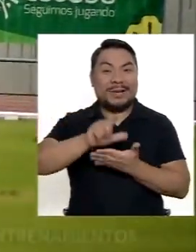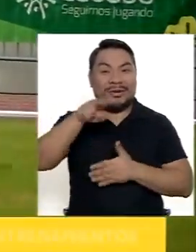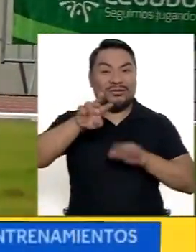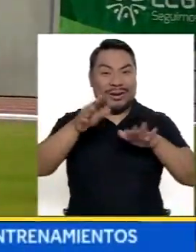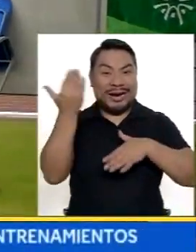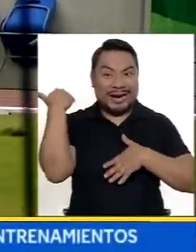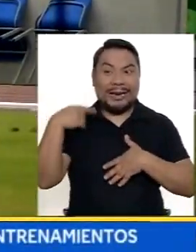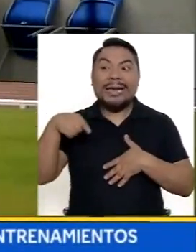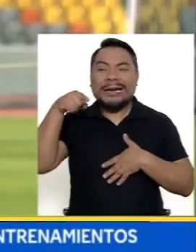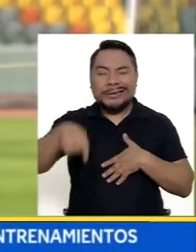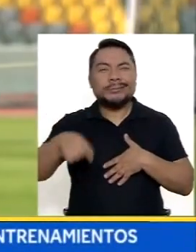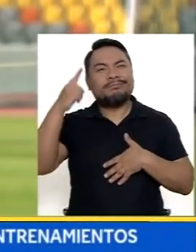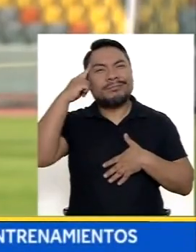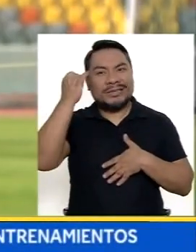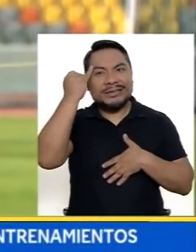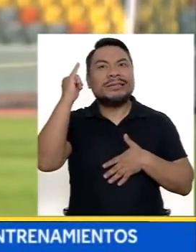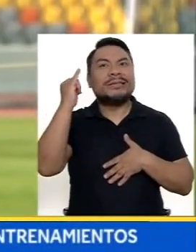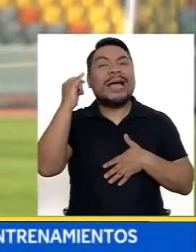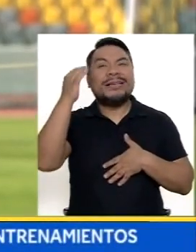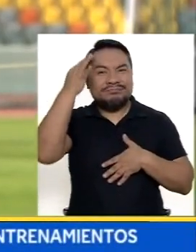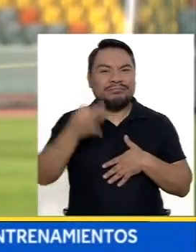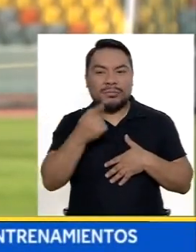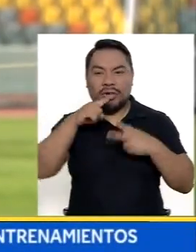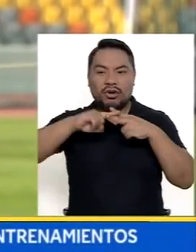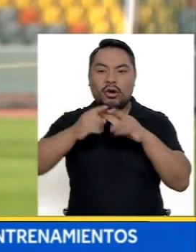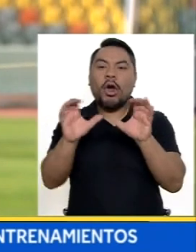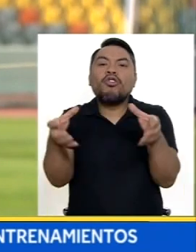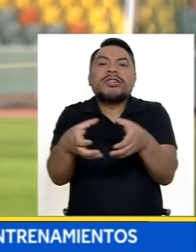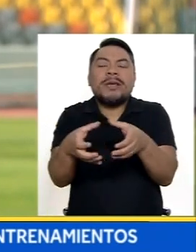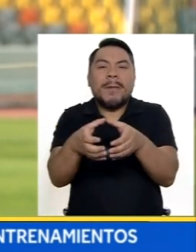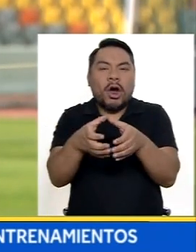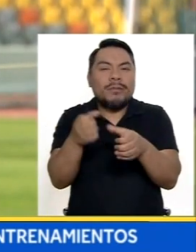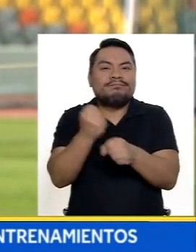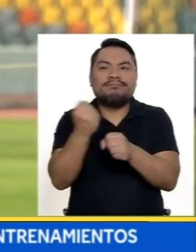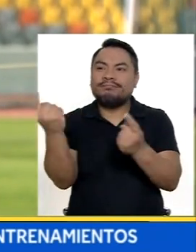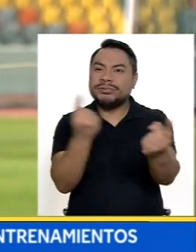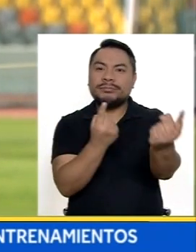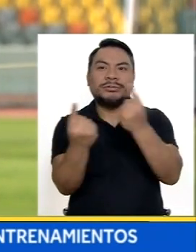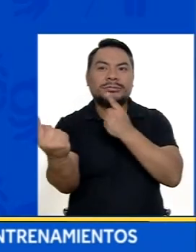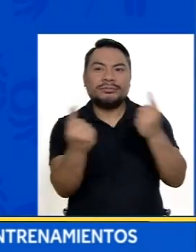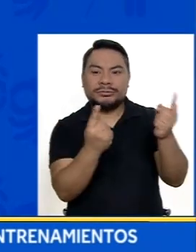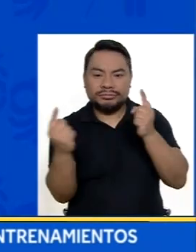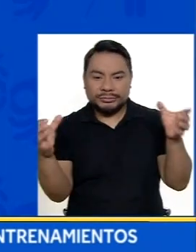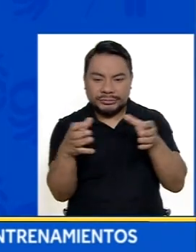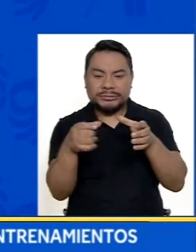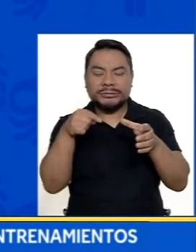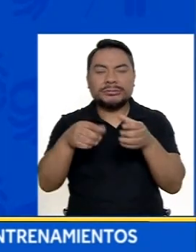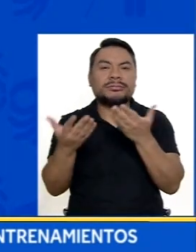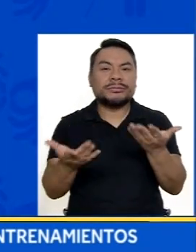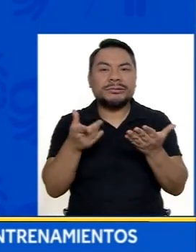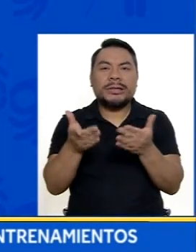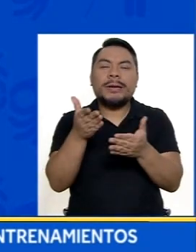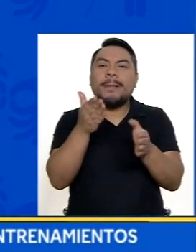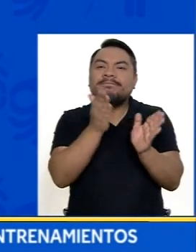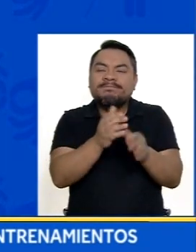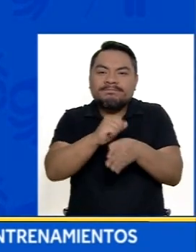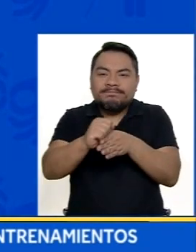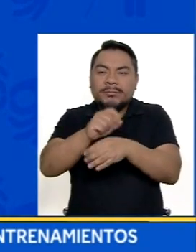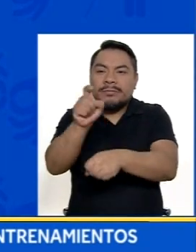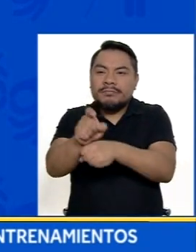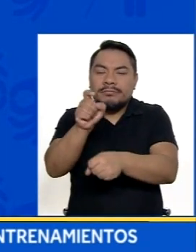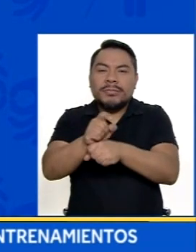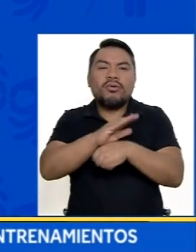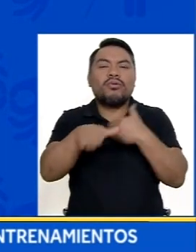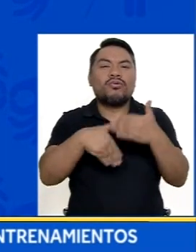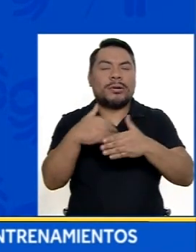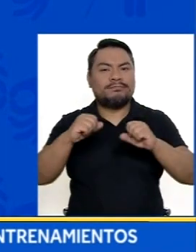Decidimos crear un equipo competente Un equipo fuerte Un equipo multidisciplinario Donde la base radicaba en la preparación